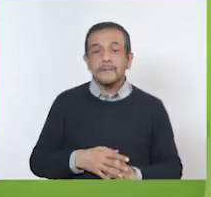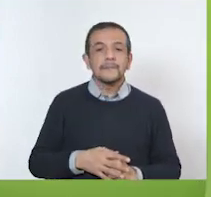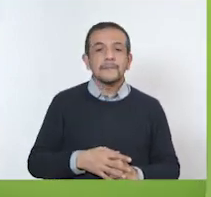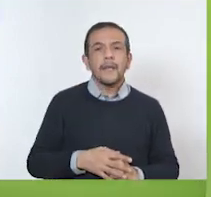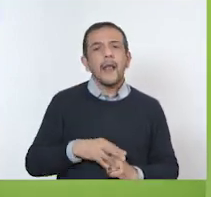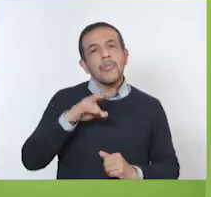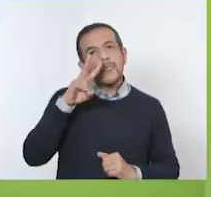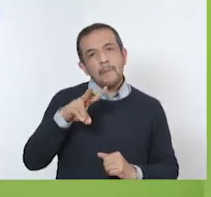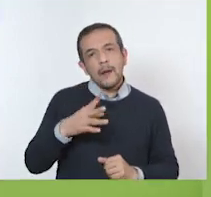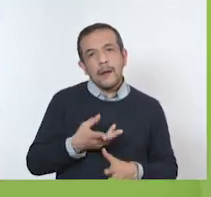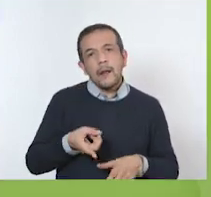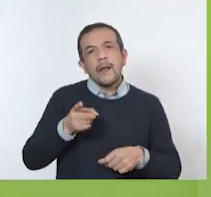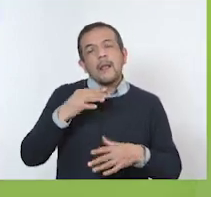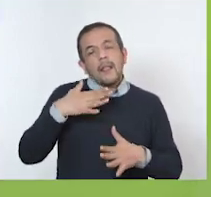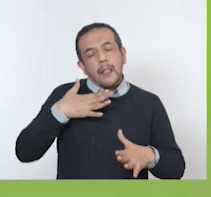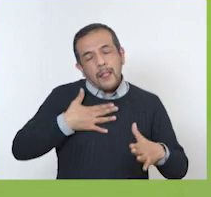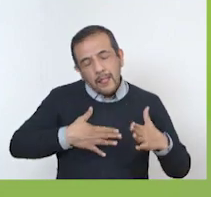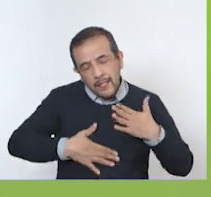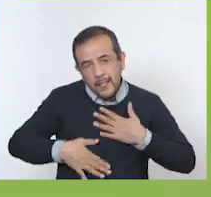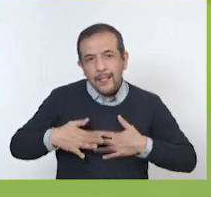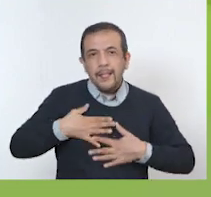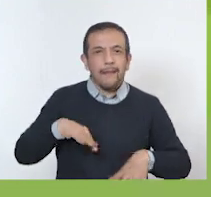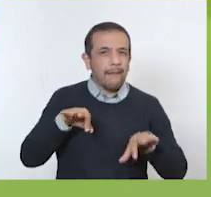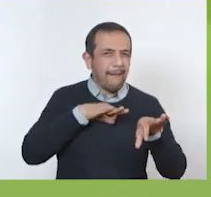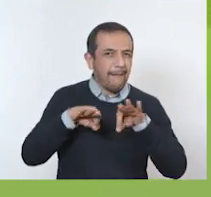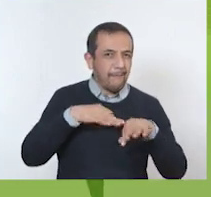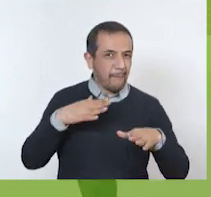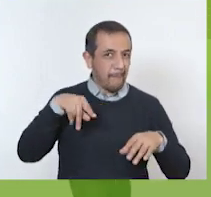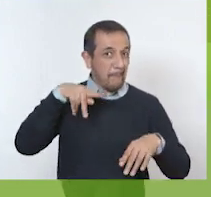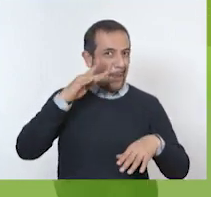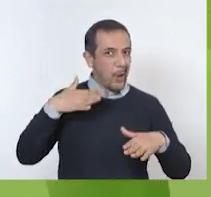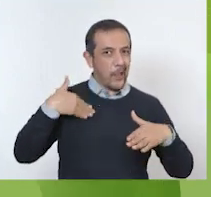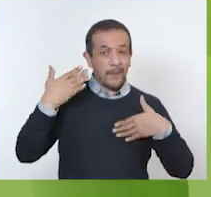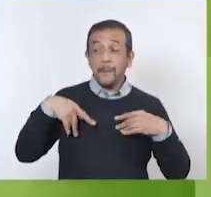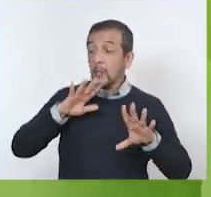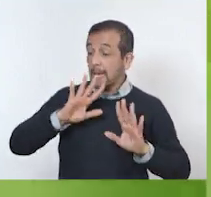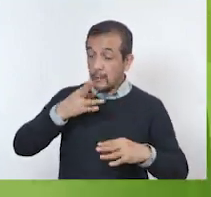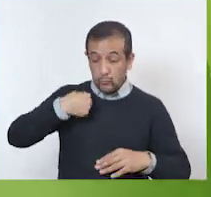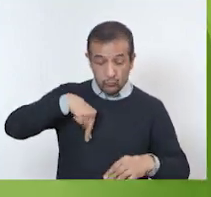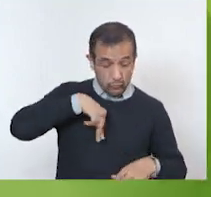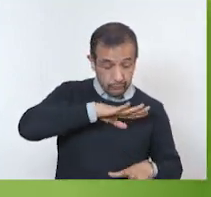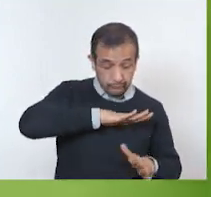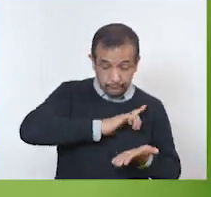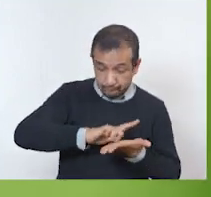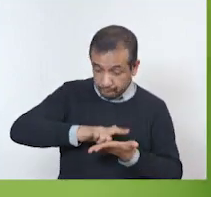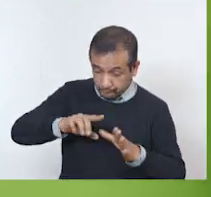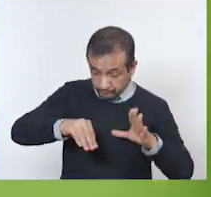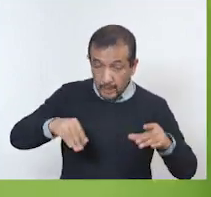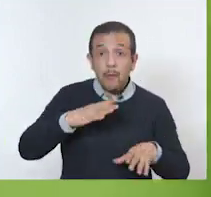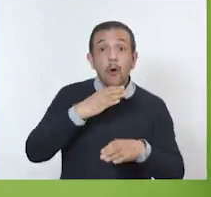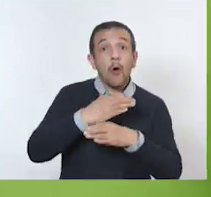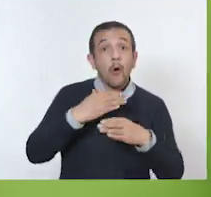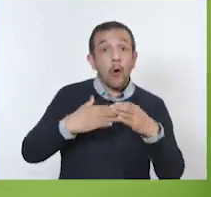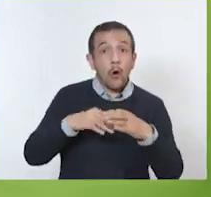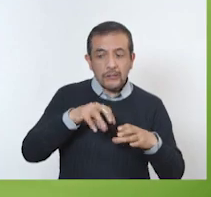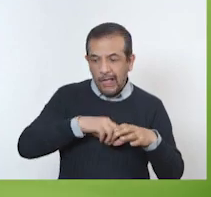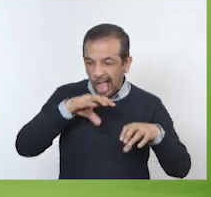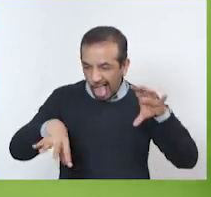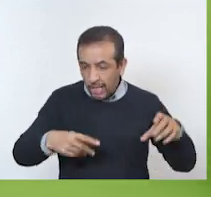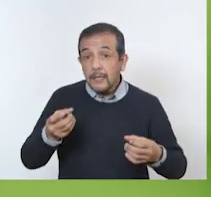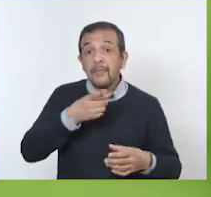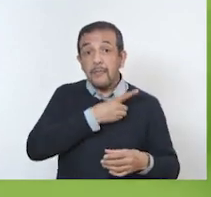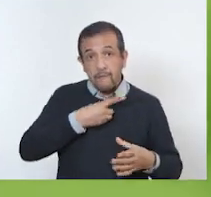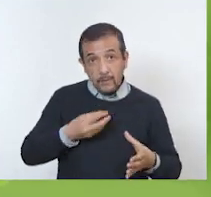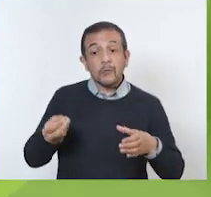Ha sido un día con mucho trabajo, pero muy divertido. Y ya recogimos nuestro tiradero porque siempre que sacamos cosas, las